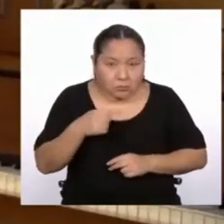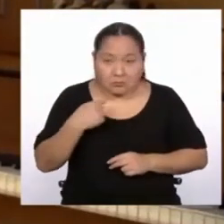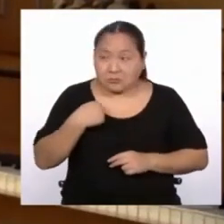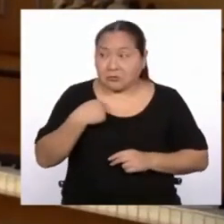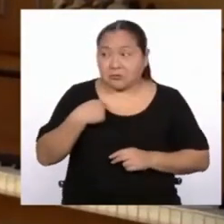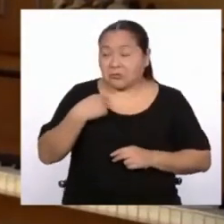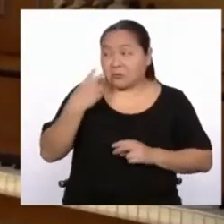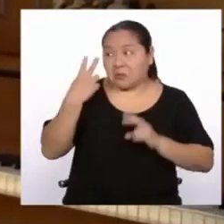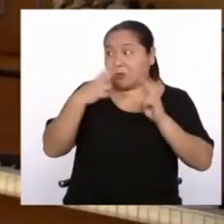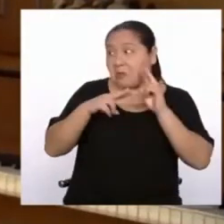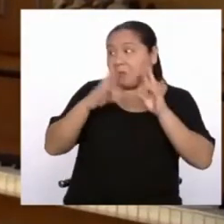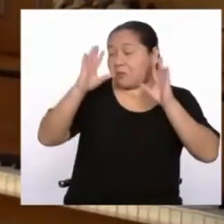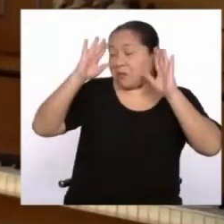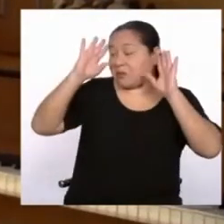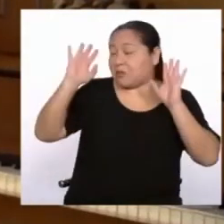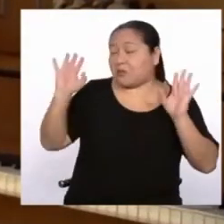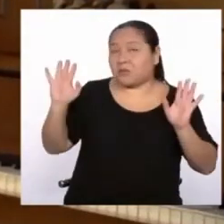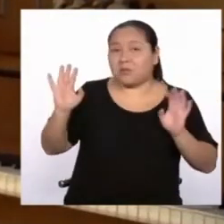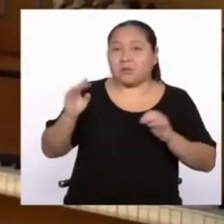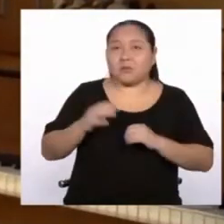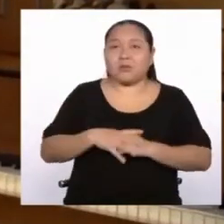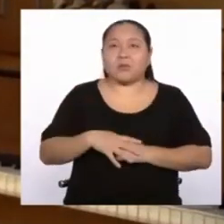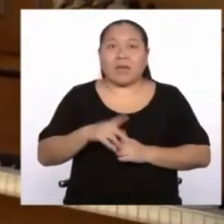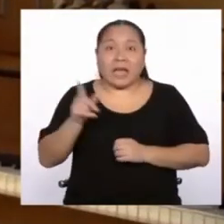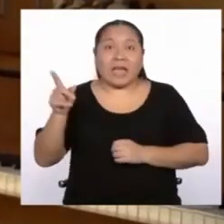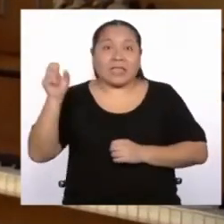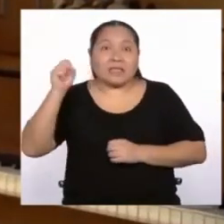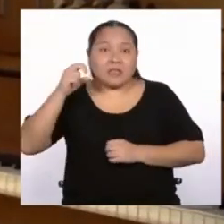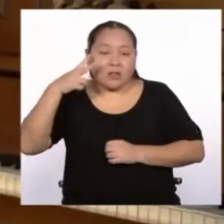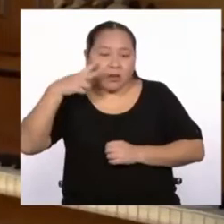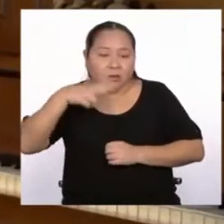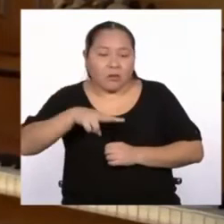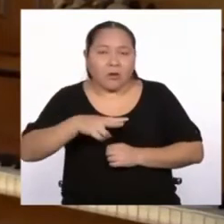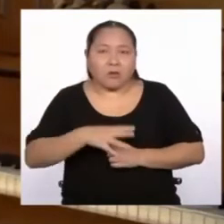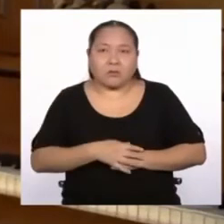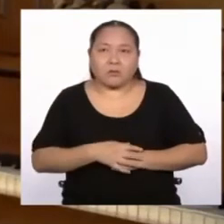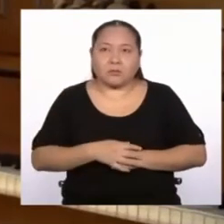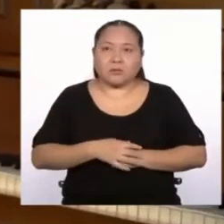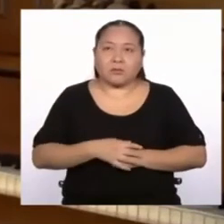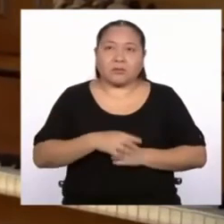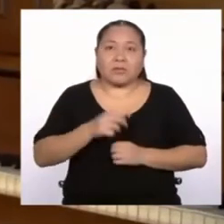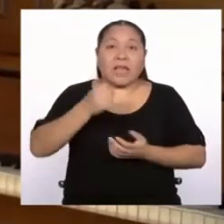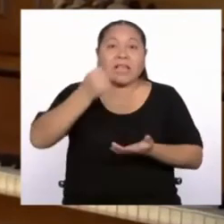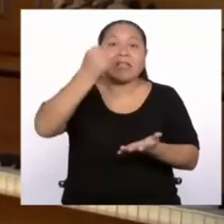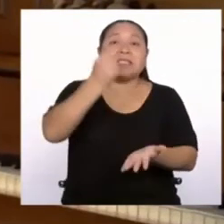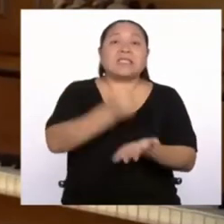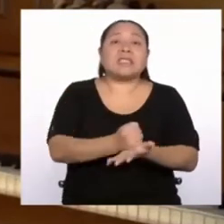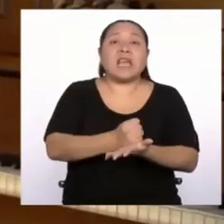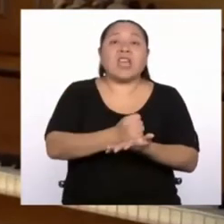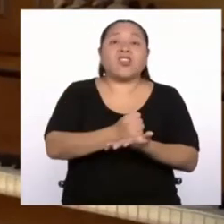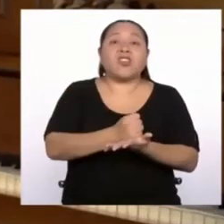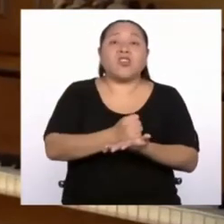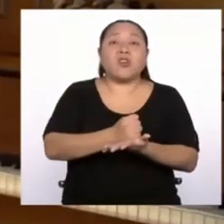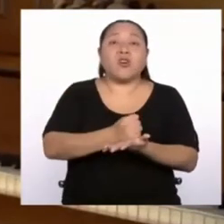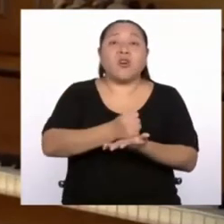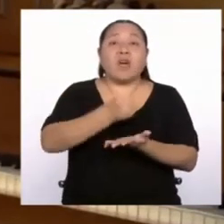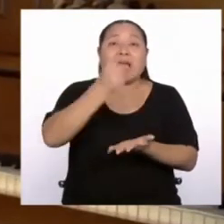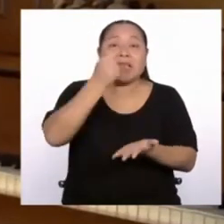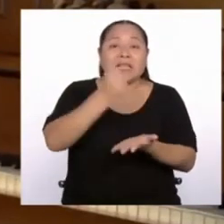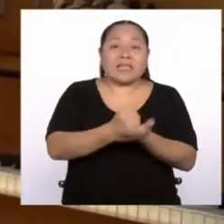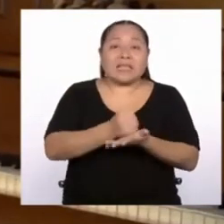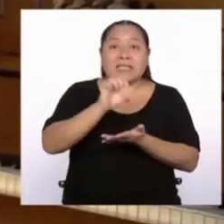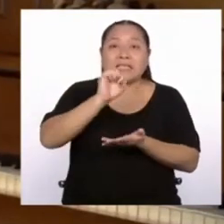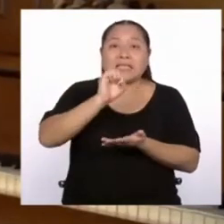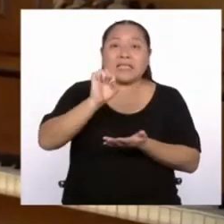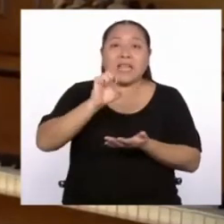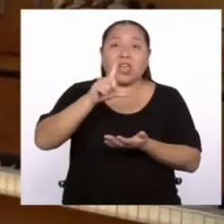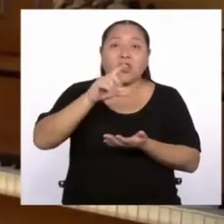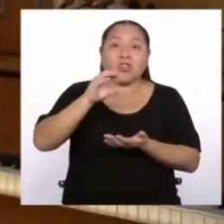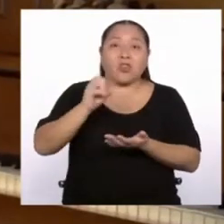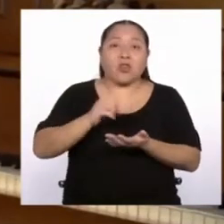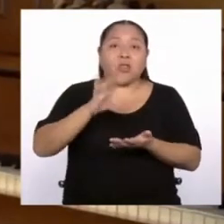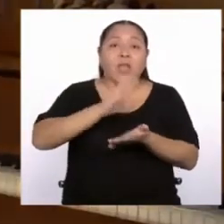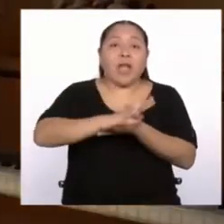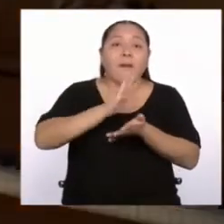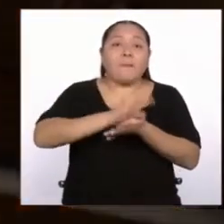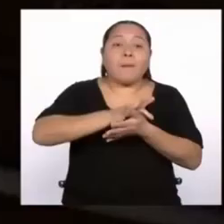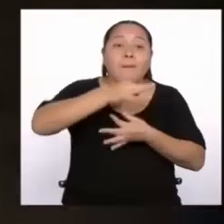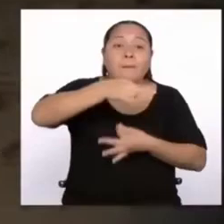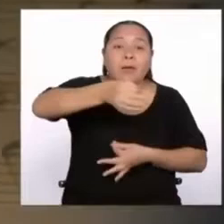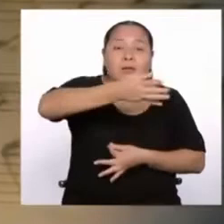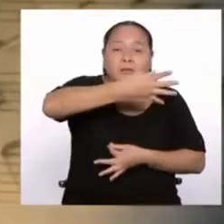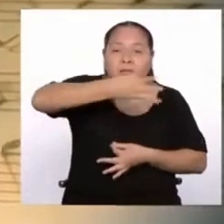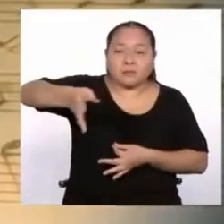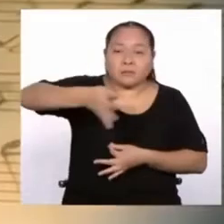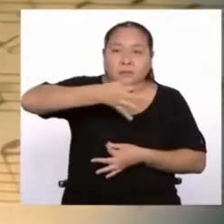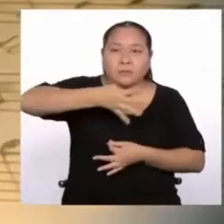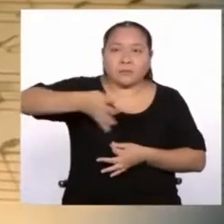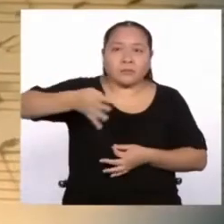yo jamás me hubiera dado cuenta, ¿no? El sello del papel, es decir, la marca del impresor del papel pentagramado.